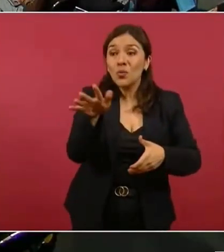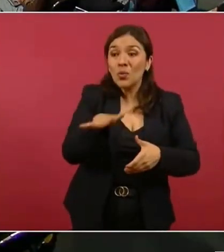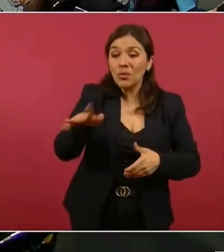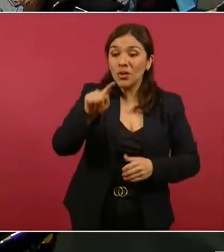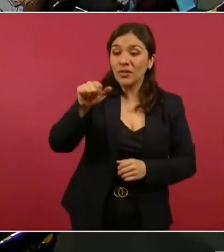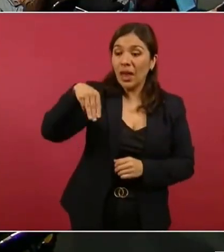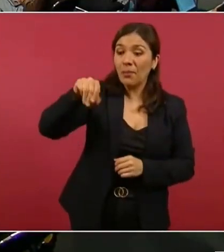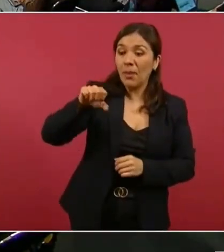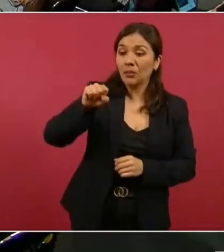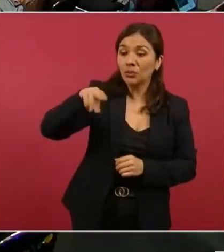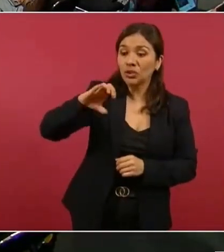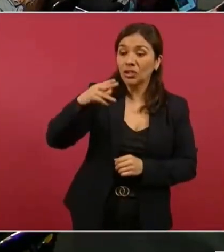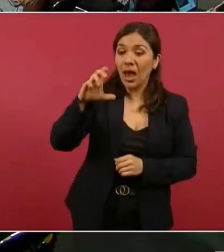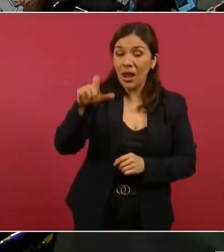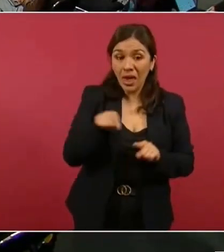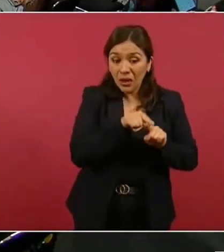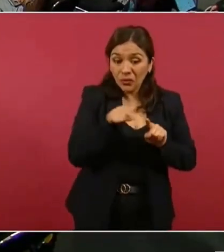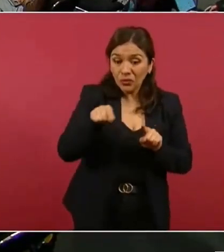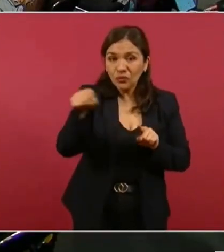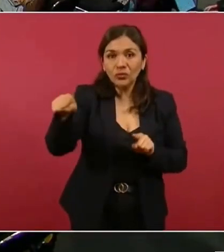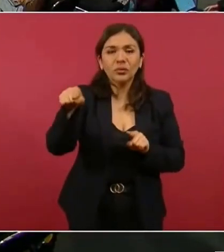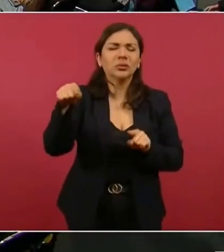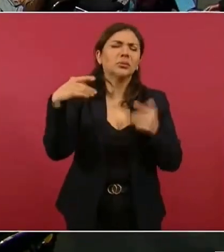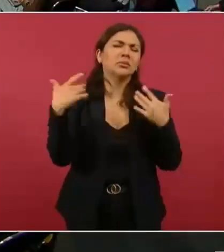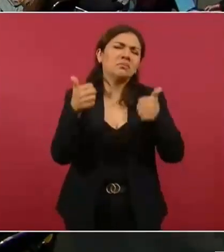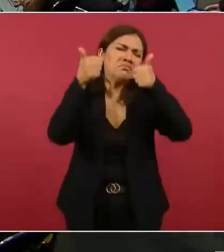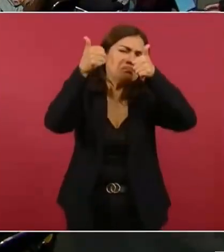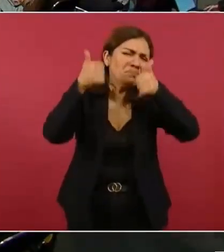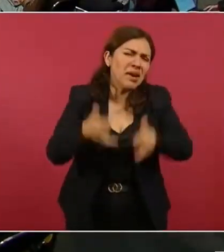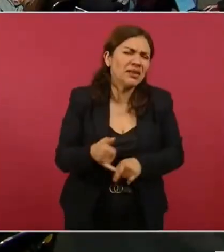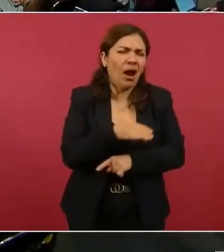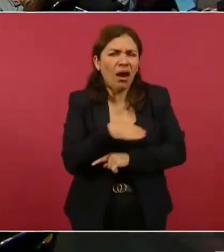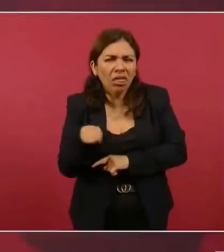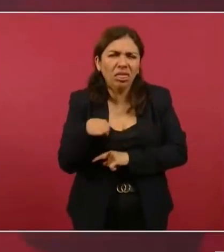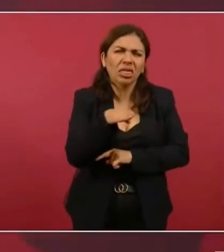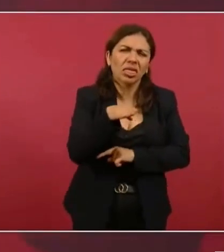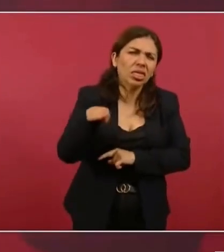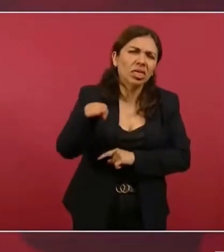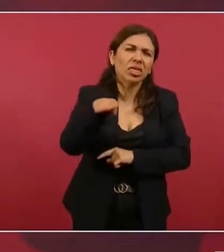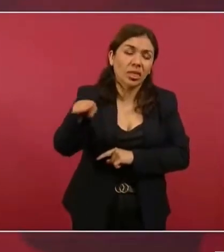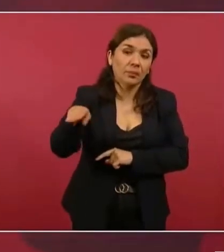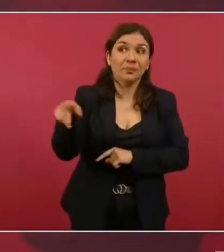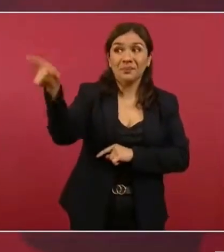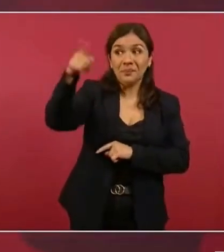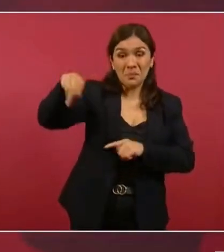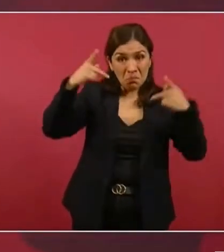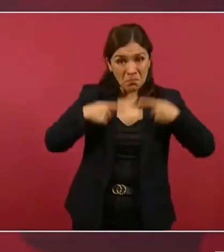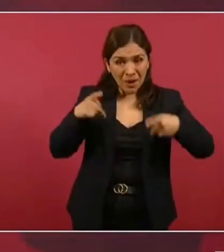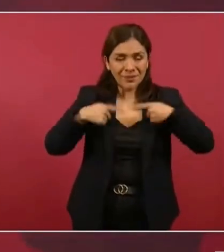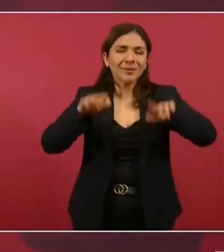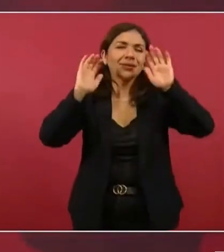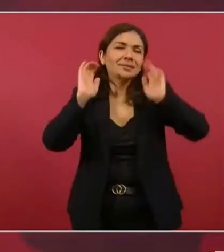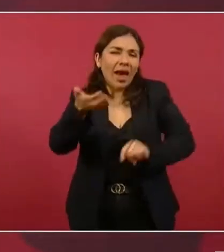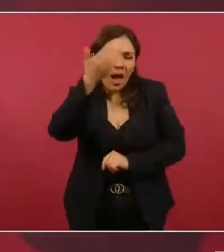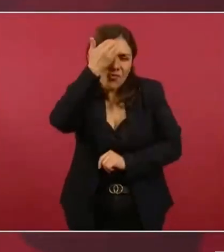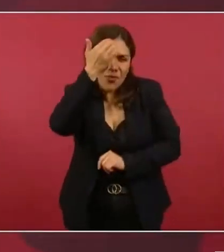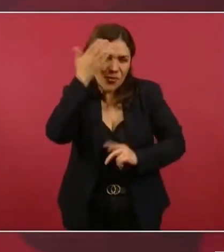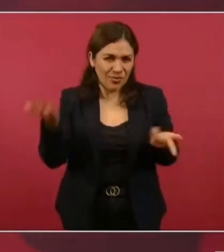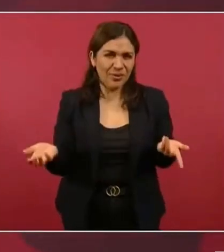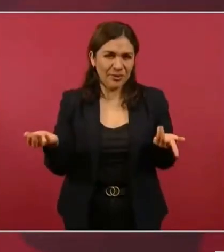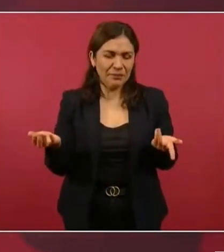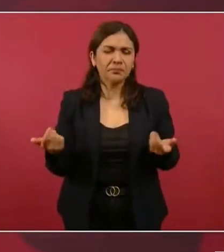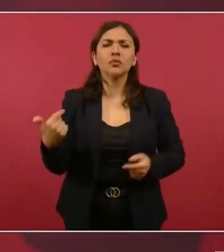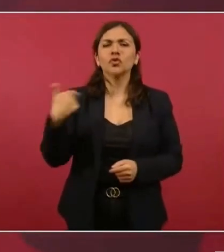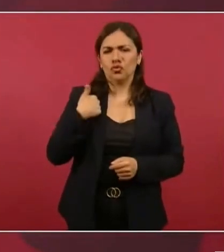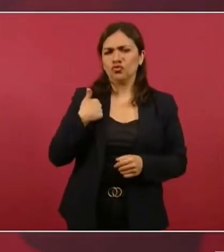como un viacrucis y la gente lo sabe. Entonces, le di